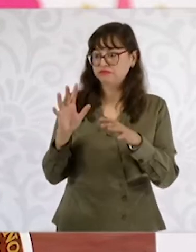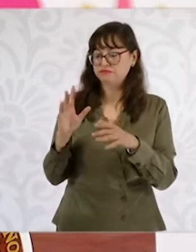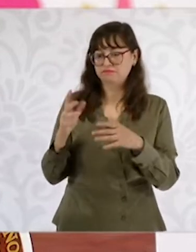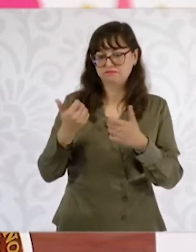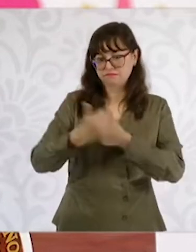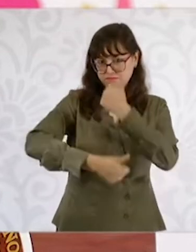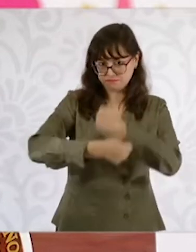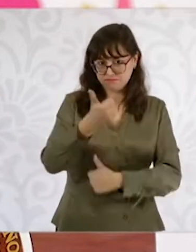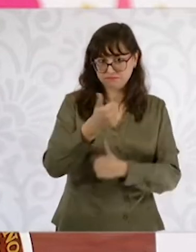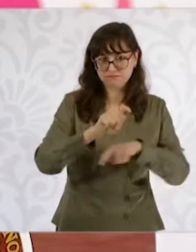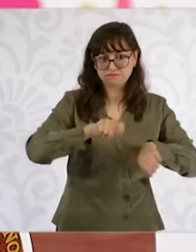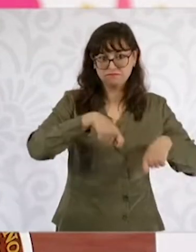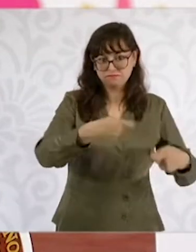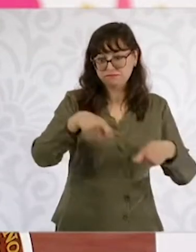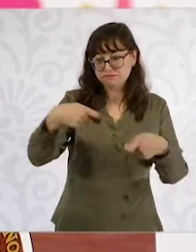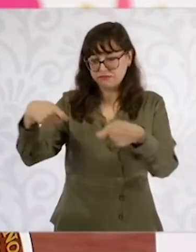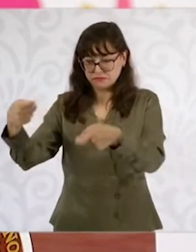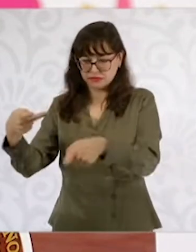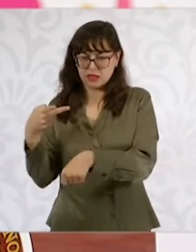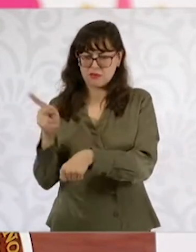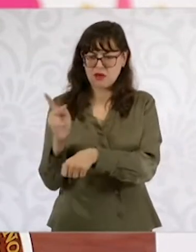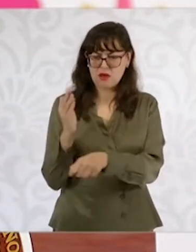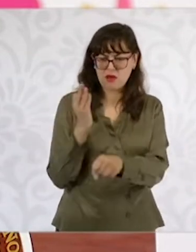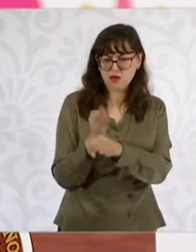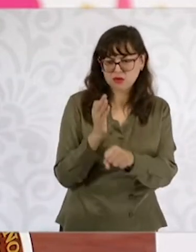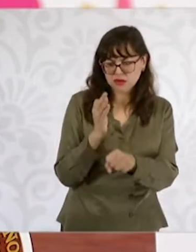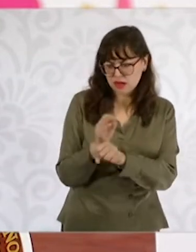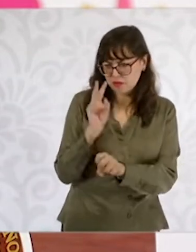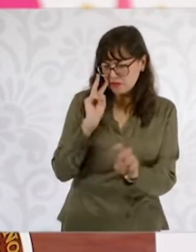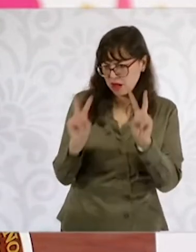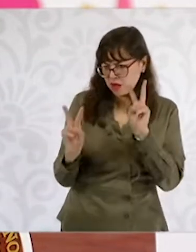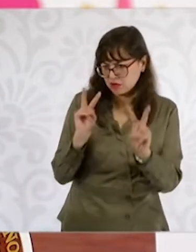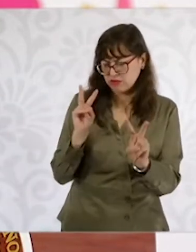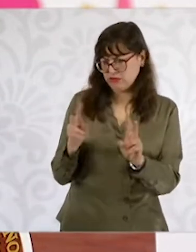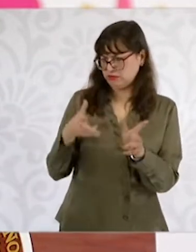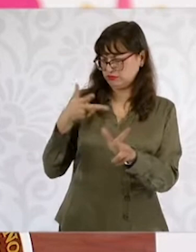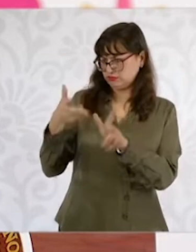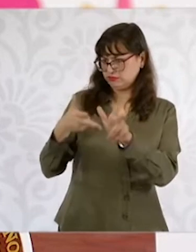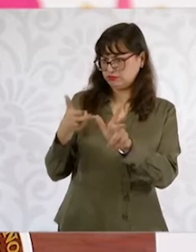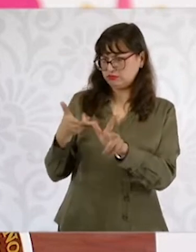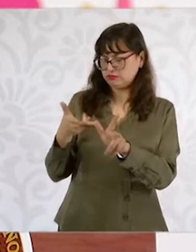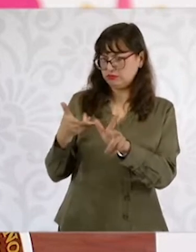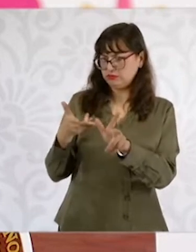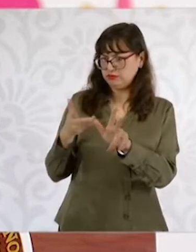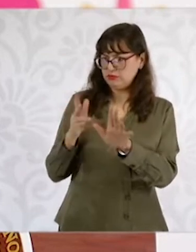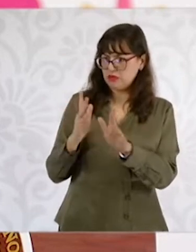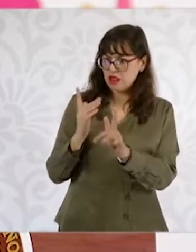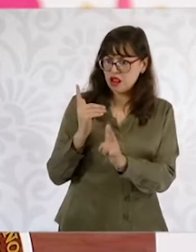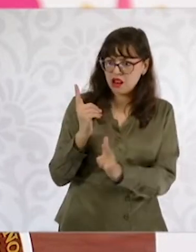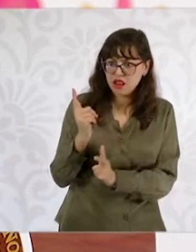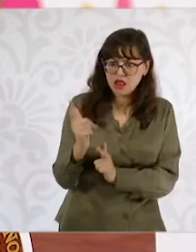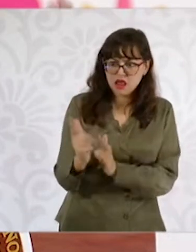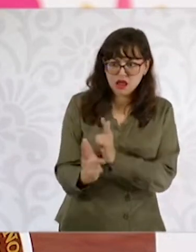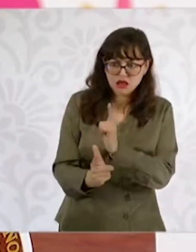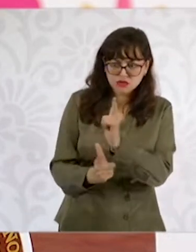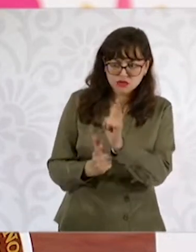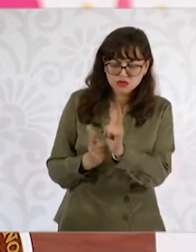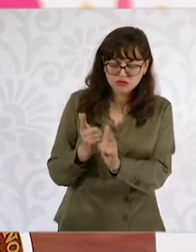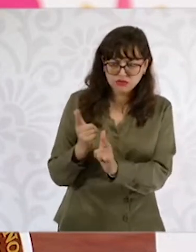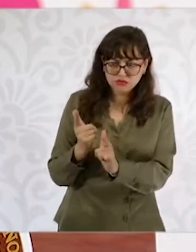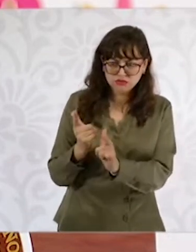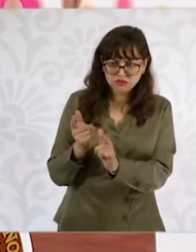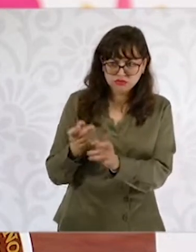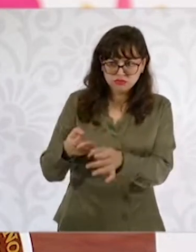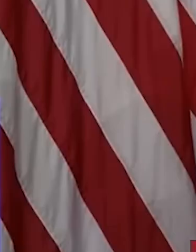fortalecer ahí donde sea necesario, dijo la mandataria, dejando claro que el gobierno mexicano tiene confianza en su capacidad para abordar cualquier situación